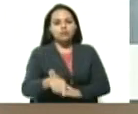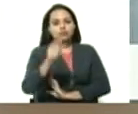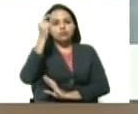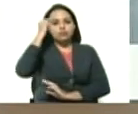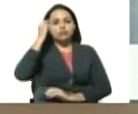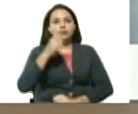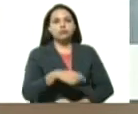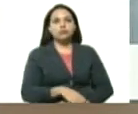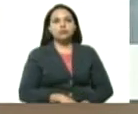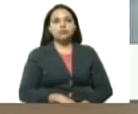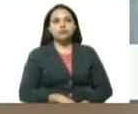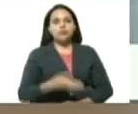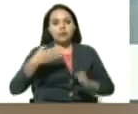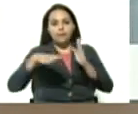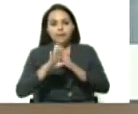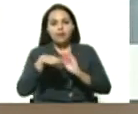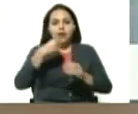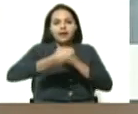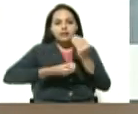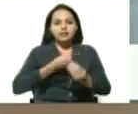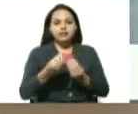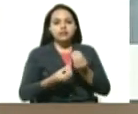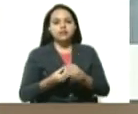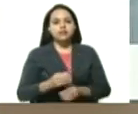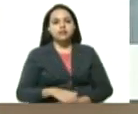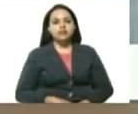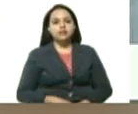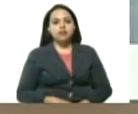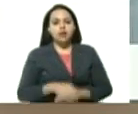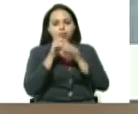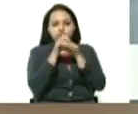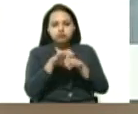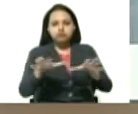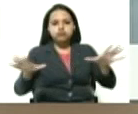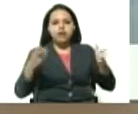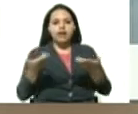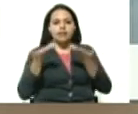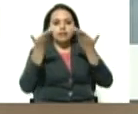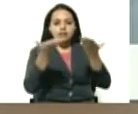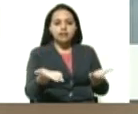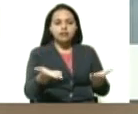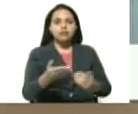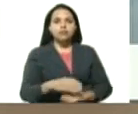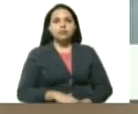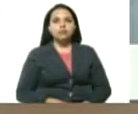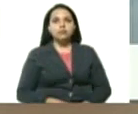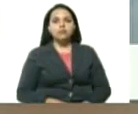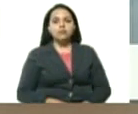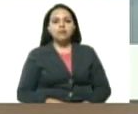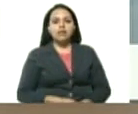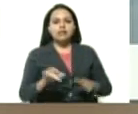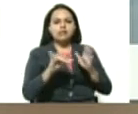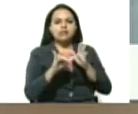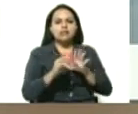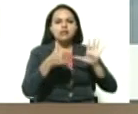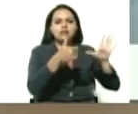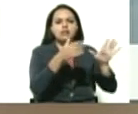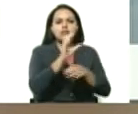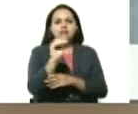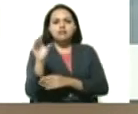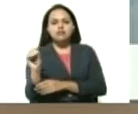Hoy vamos a proceder al despliegue y la entrega de casi 600